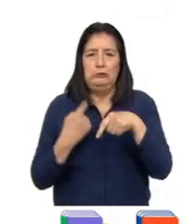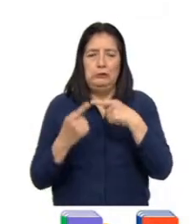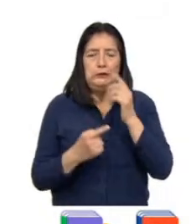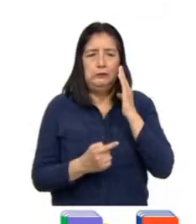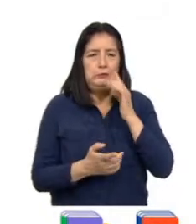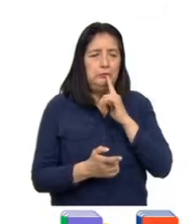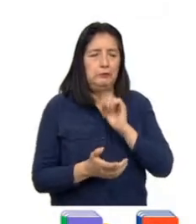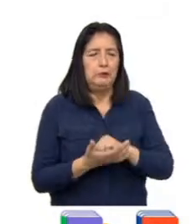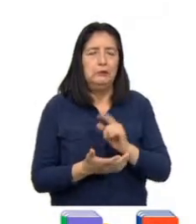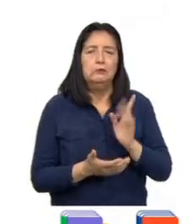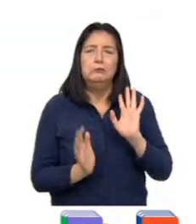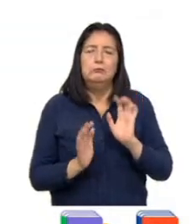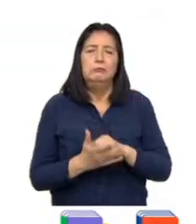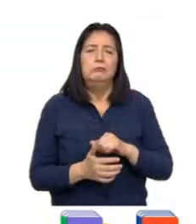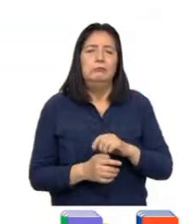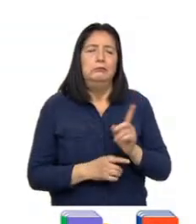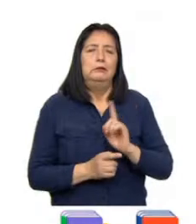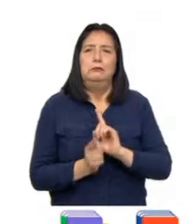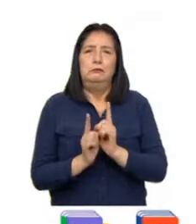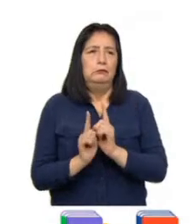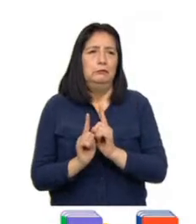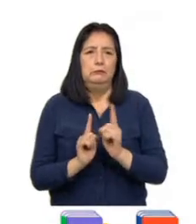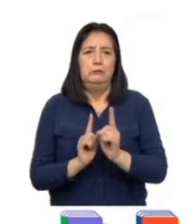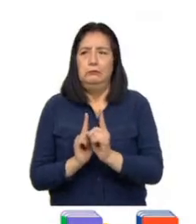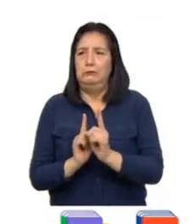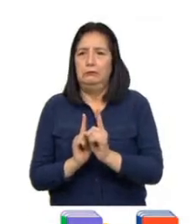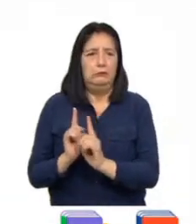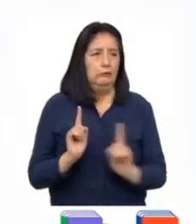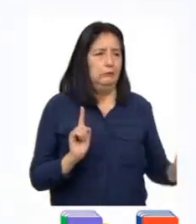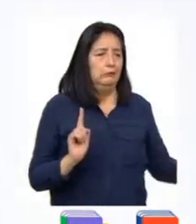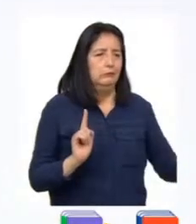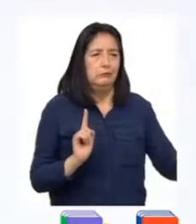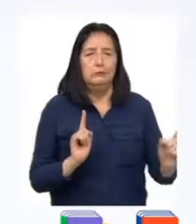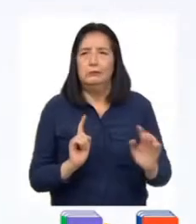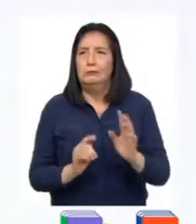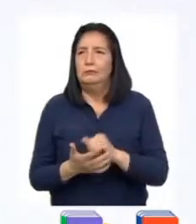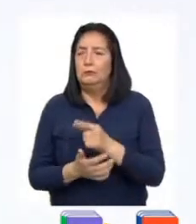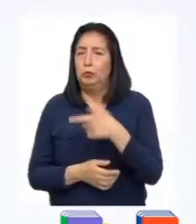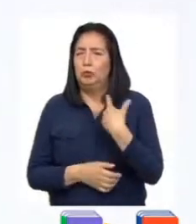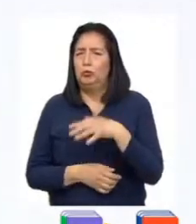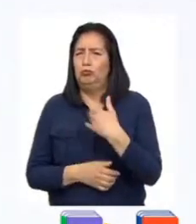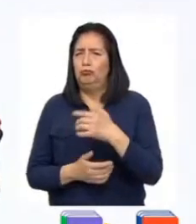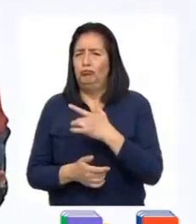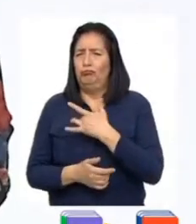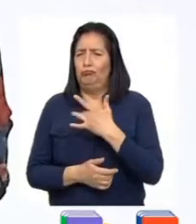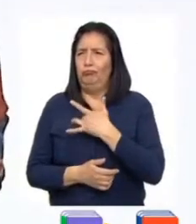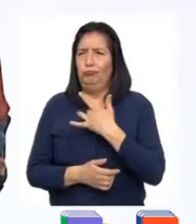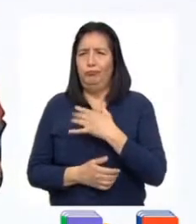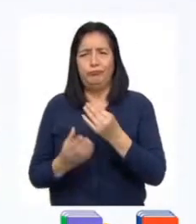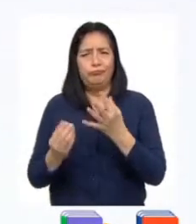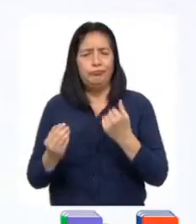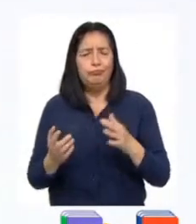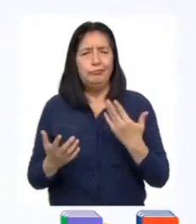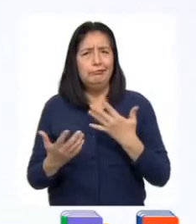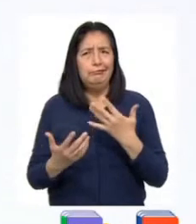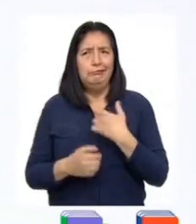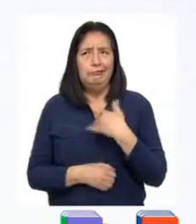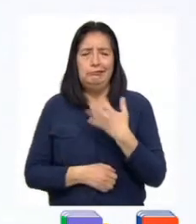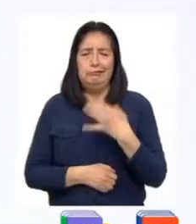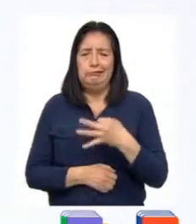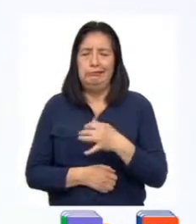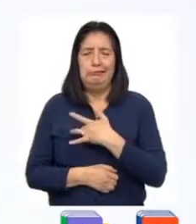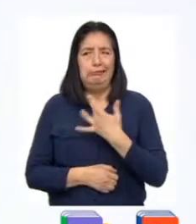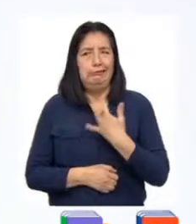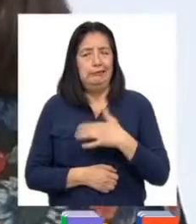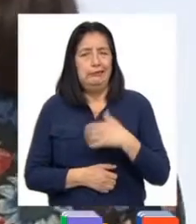prefirió empezar a cambiar de rutas para evitarlo. Clara debe haber sentido mucho miedo. Realmente le tocó vivir una situación